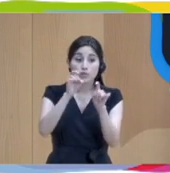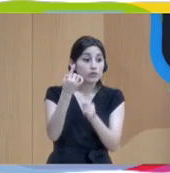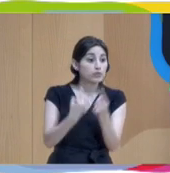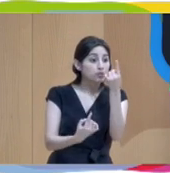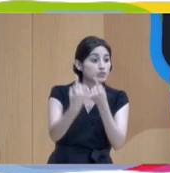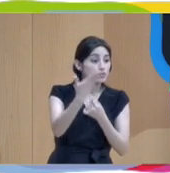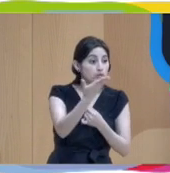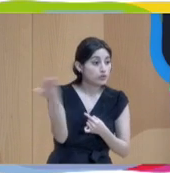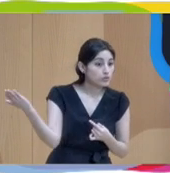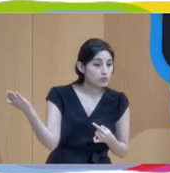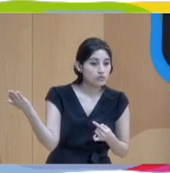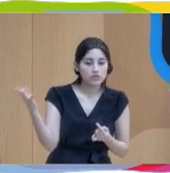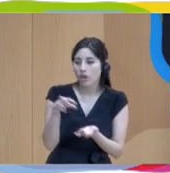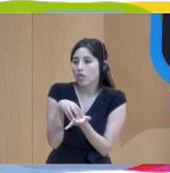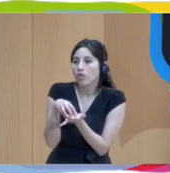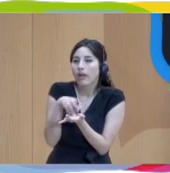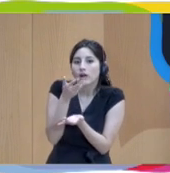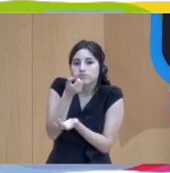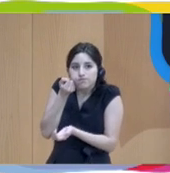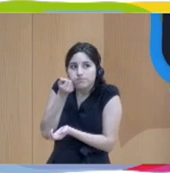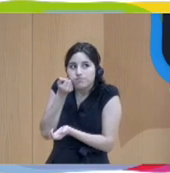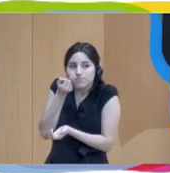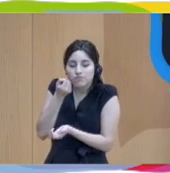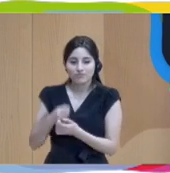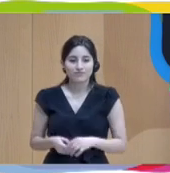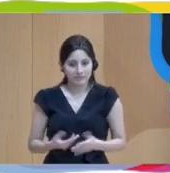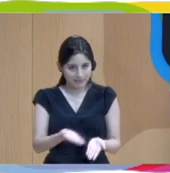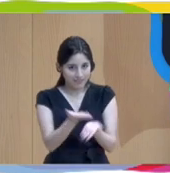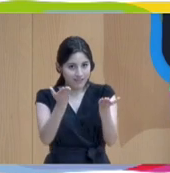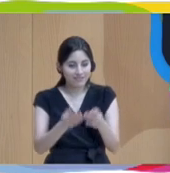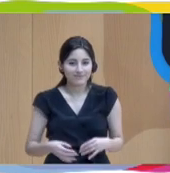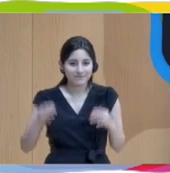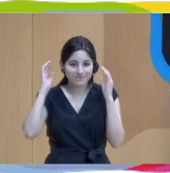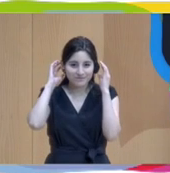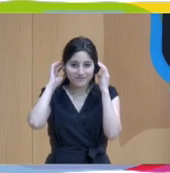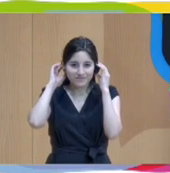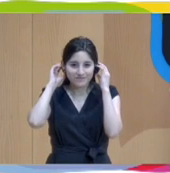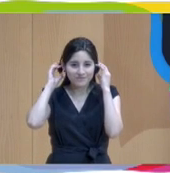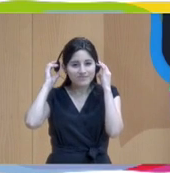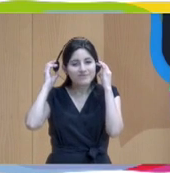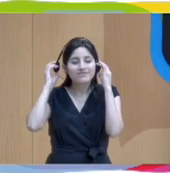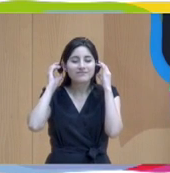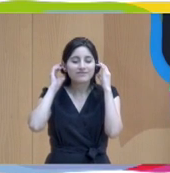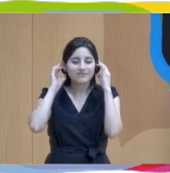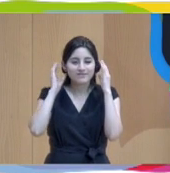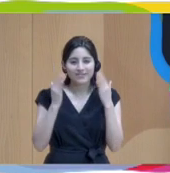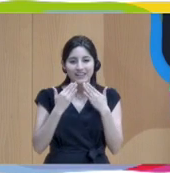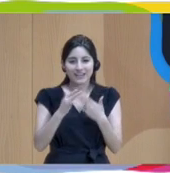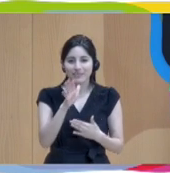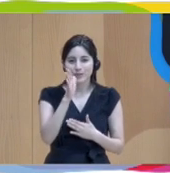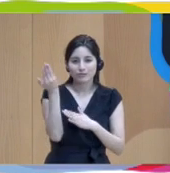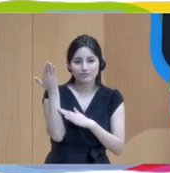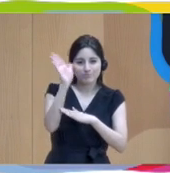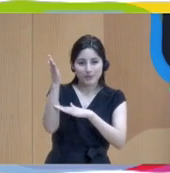¿Os vais a quedar con la duda para siempre? ¿No? Adelante. Bueno, gracias por las exposiciones. Una pregunta para Harry que ha